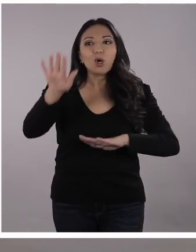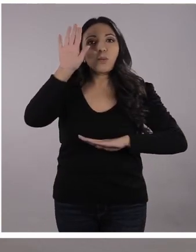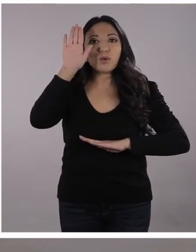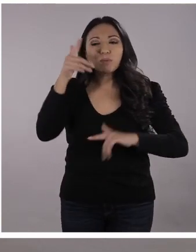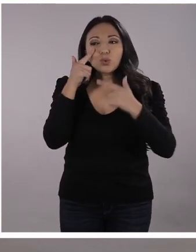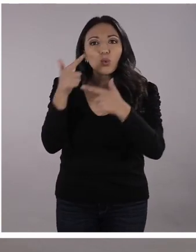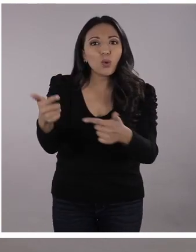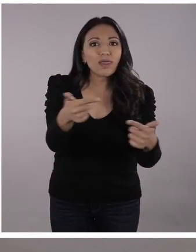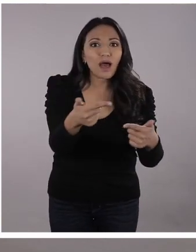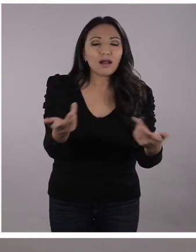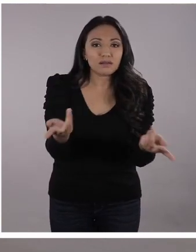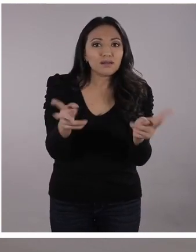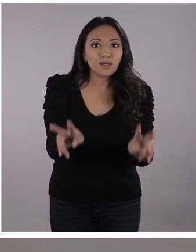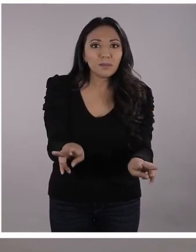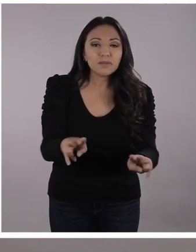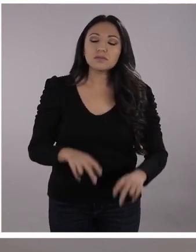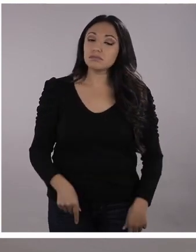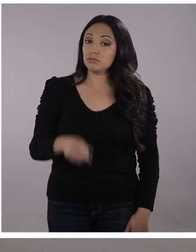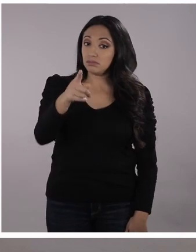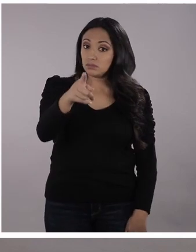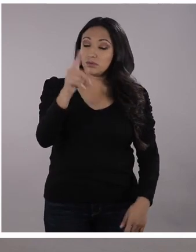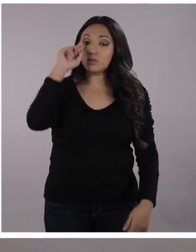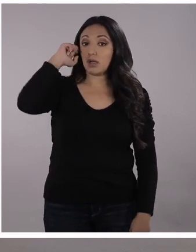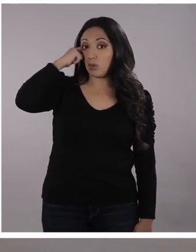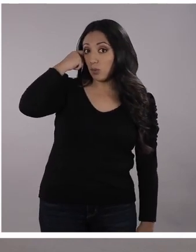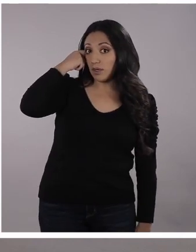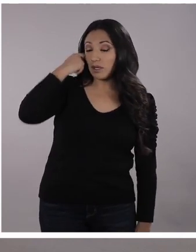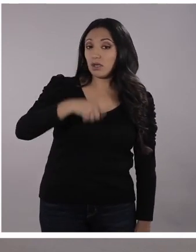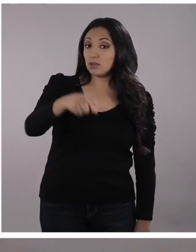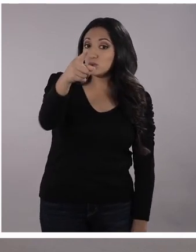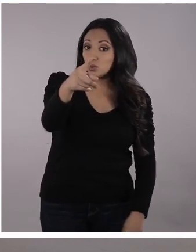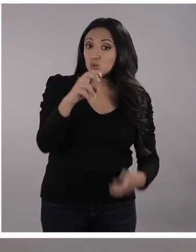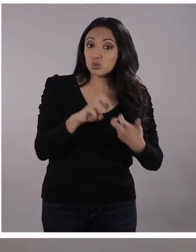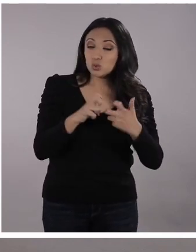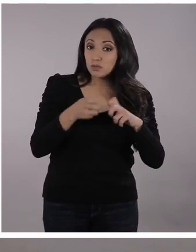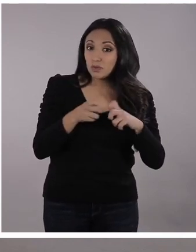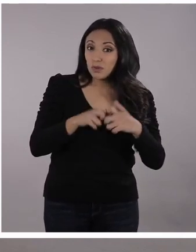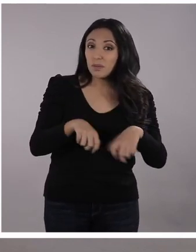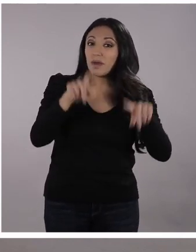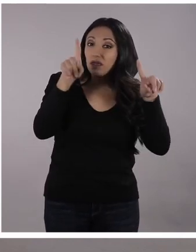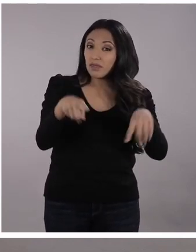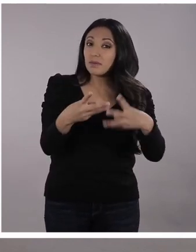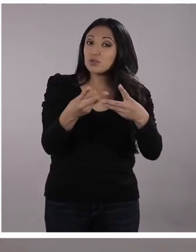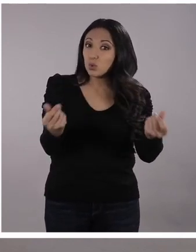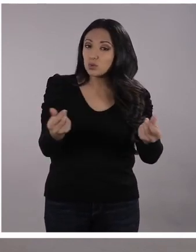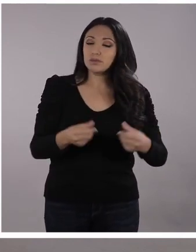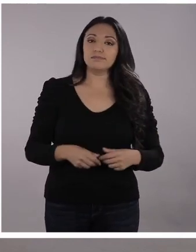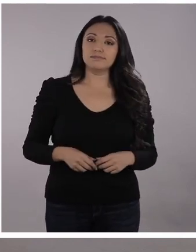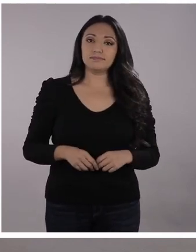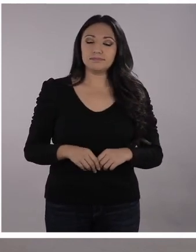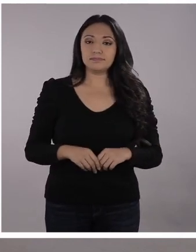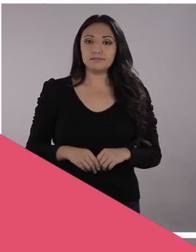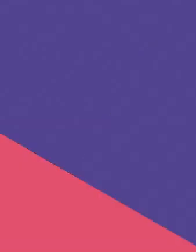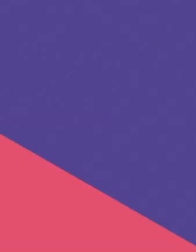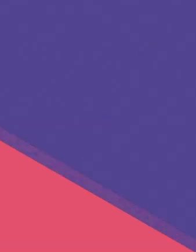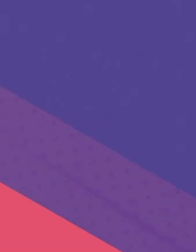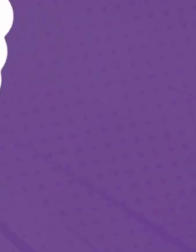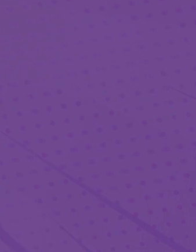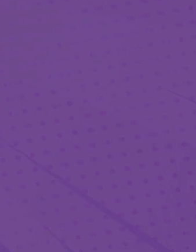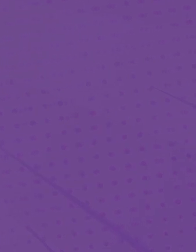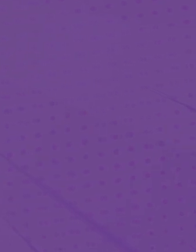con el cuidado de las playas, de los mares y los océanos. Recuerden, sus problemas tienen que ser resueltos.